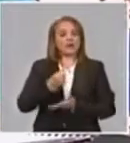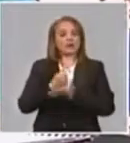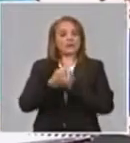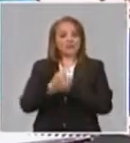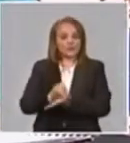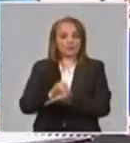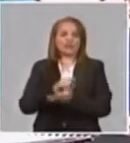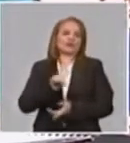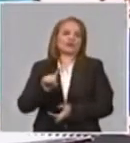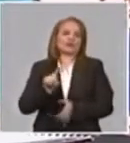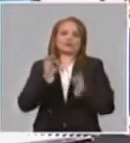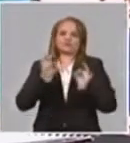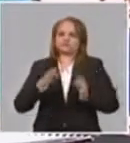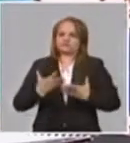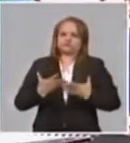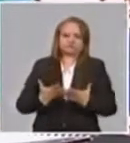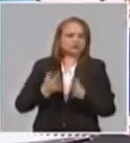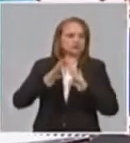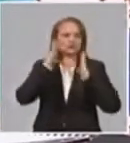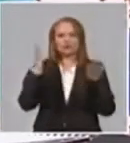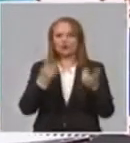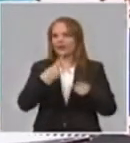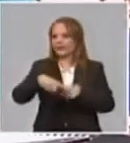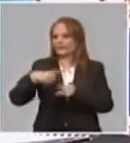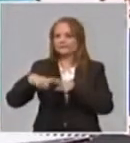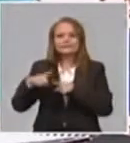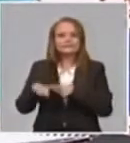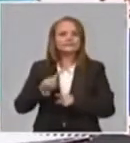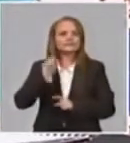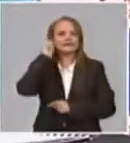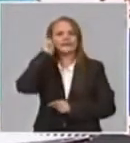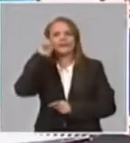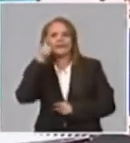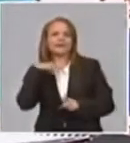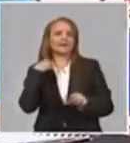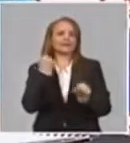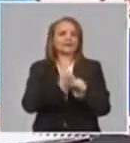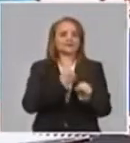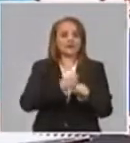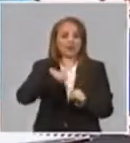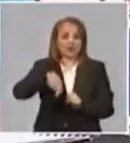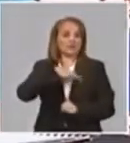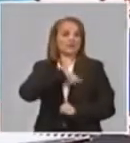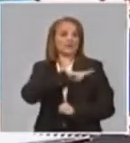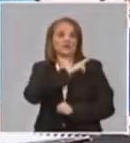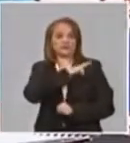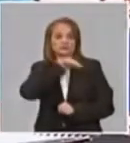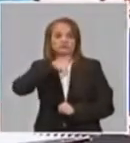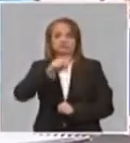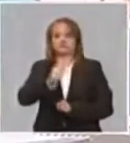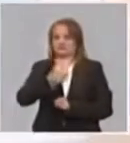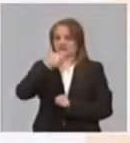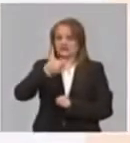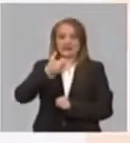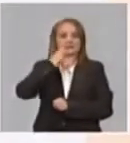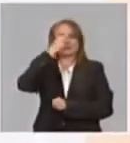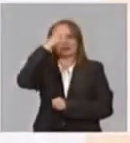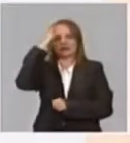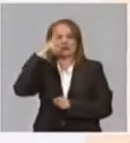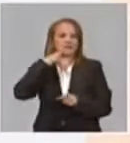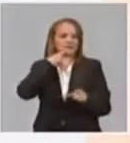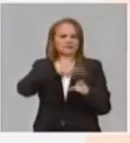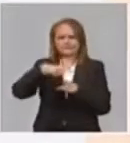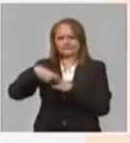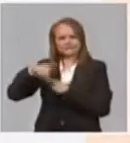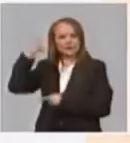incondicional a toda la obra que viene impulsando la dirección del partido, del gobierno, nuestro presidente y